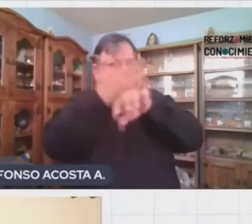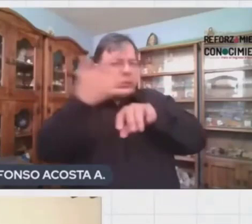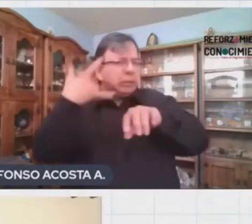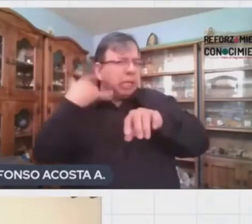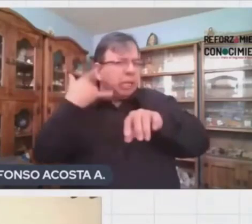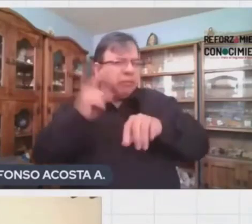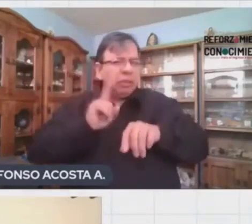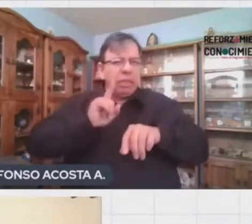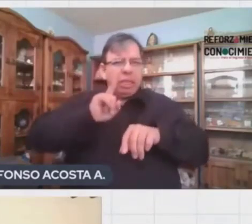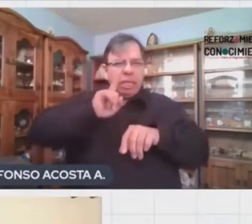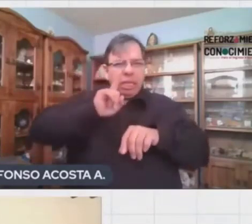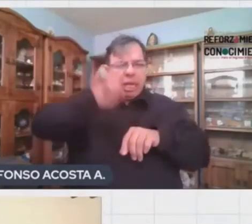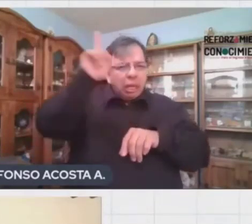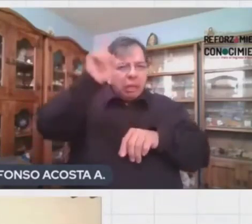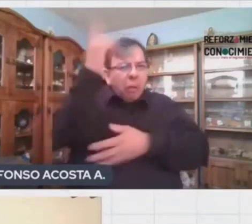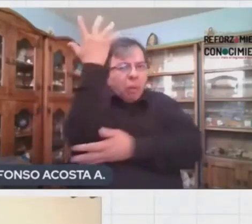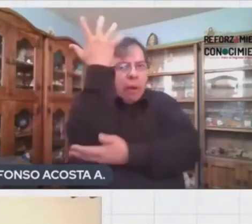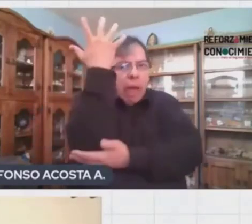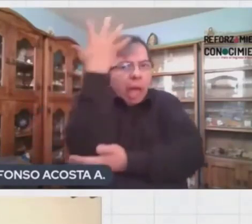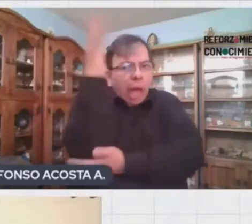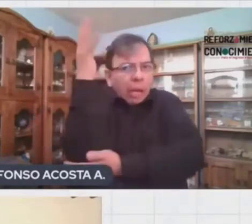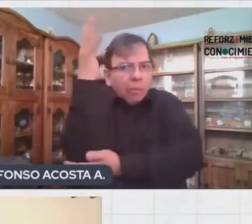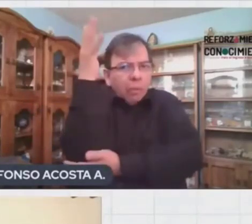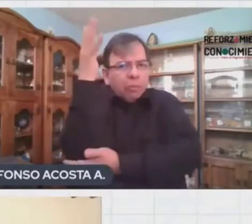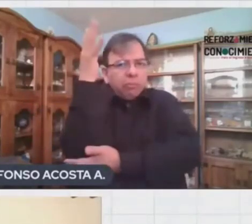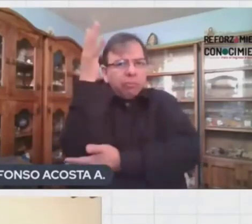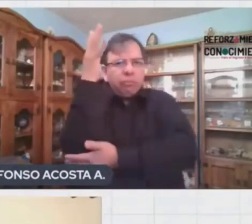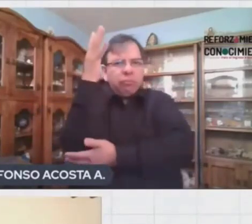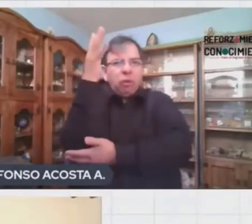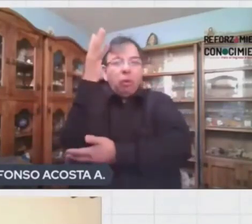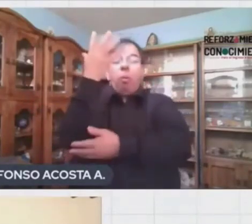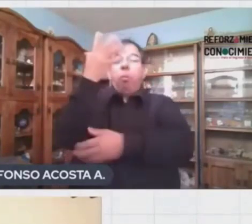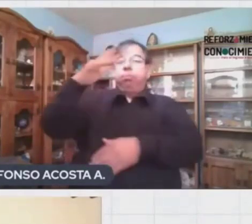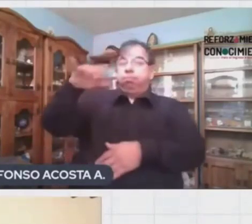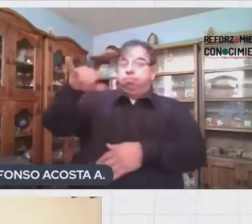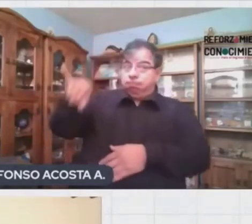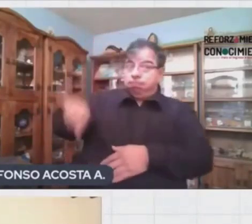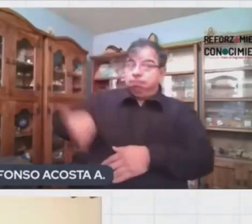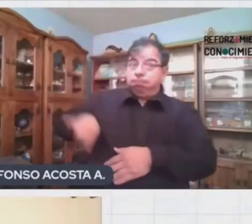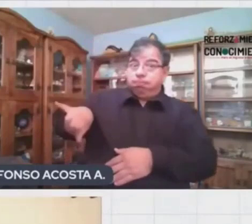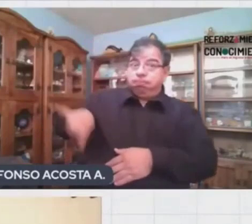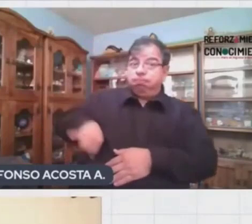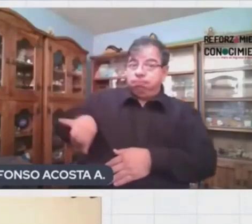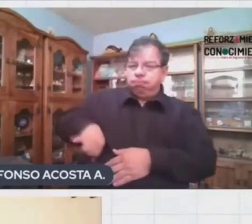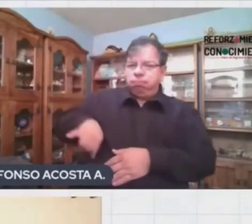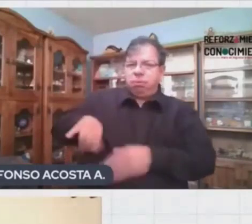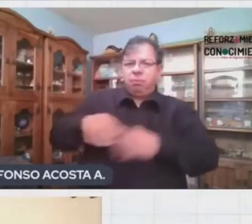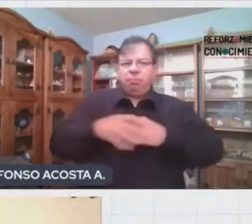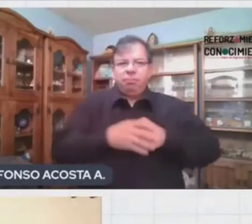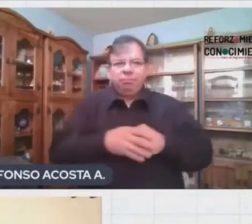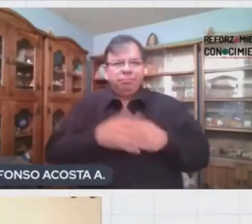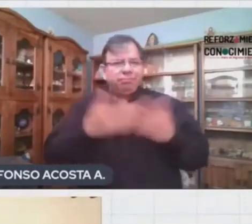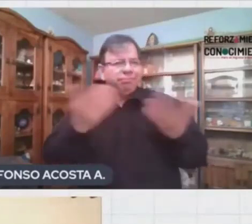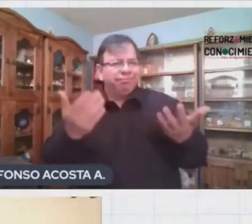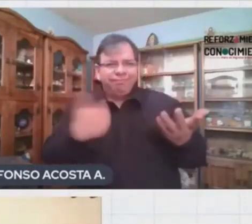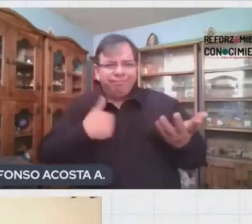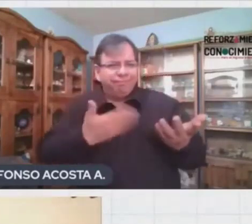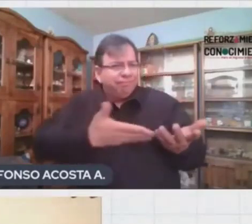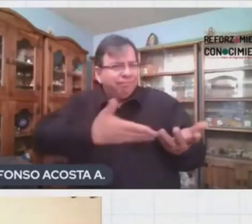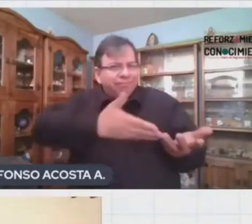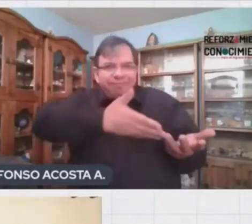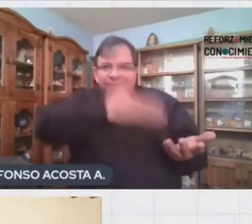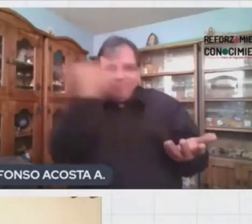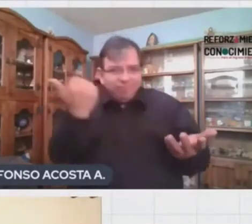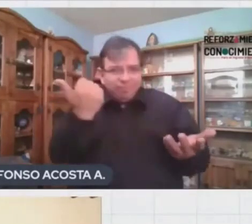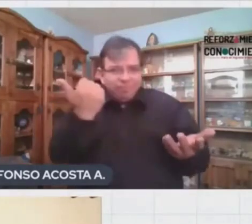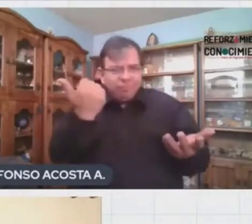hablando de un árbol, Vic. ¿Cómo ves? Qué interesante. La verdad es que no lo sabía. Ahora,